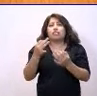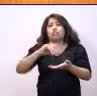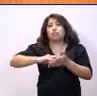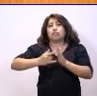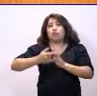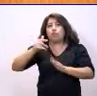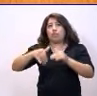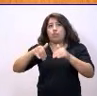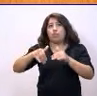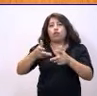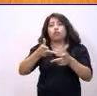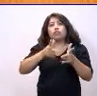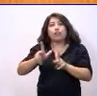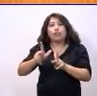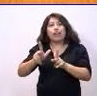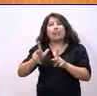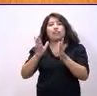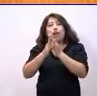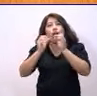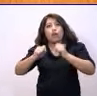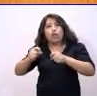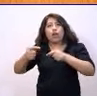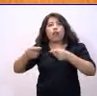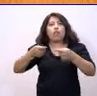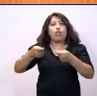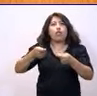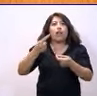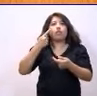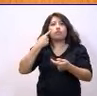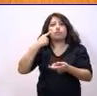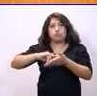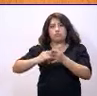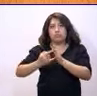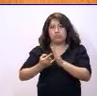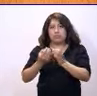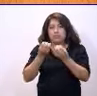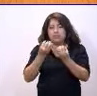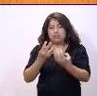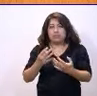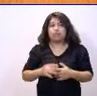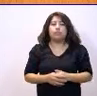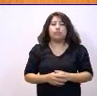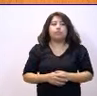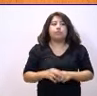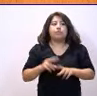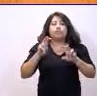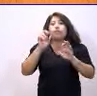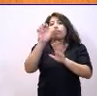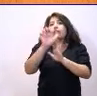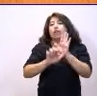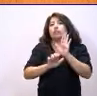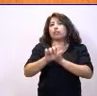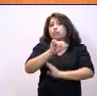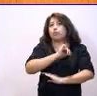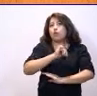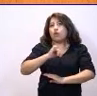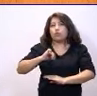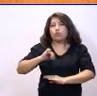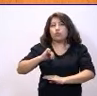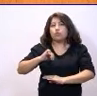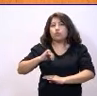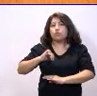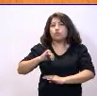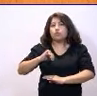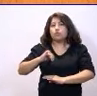habrá que sentarse, acordar, negociar y plantear. El tema del Estatuto de Autonomía. No me había dado tiempo a plantearlo